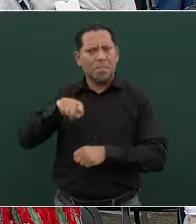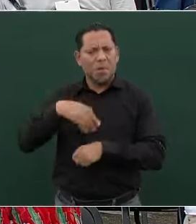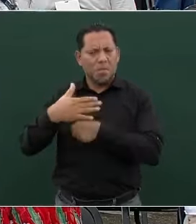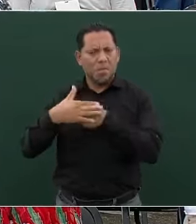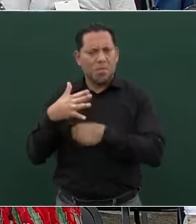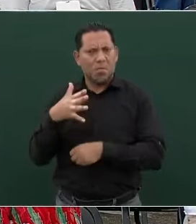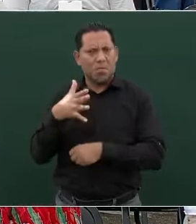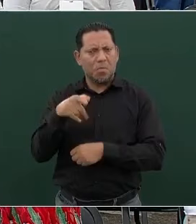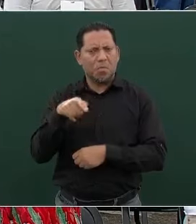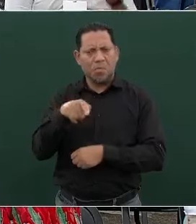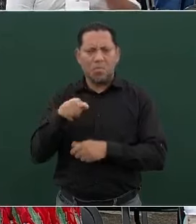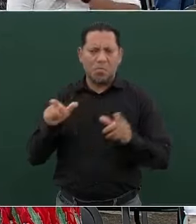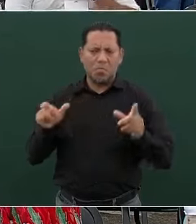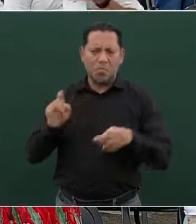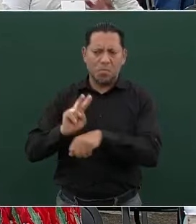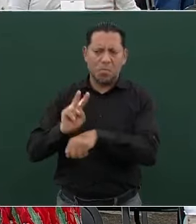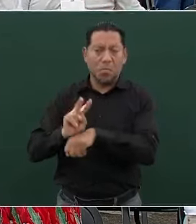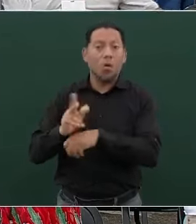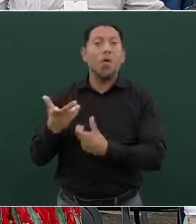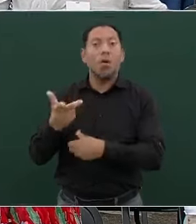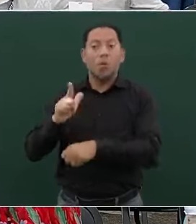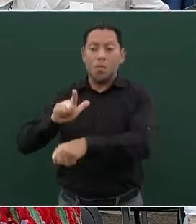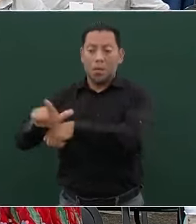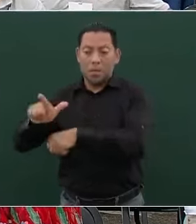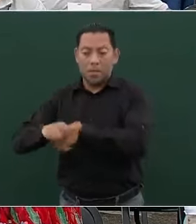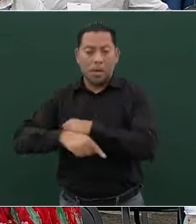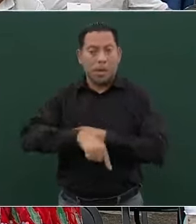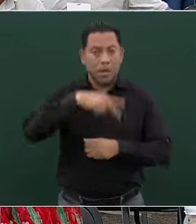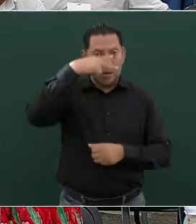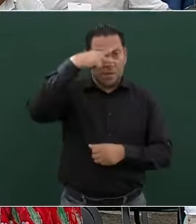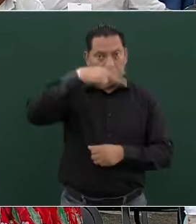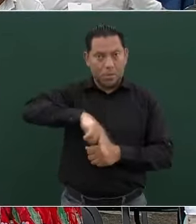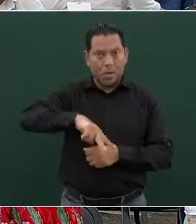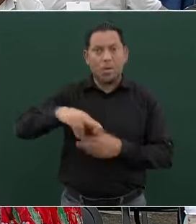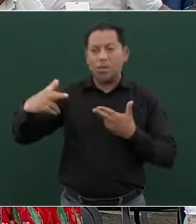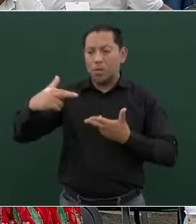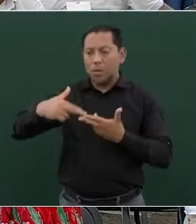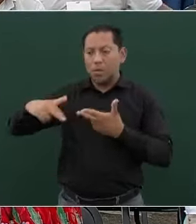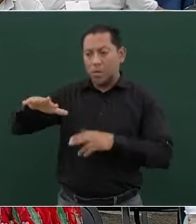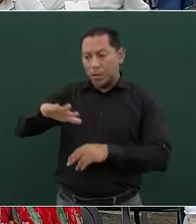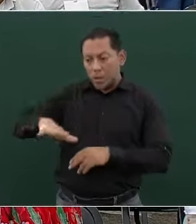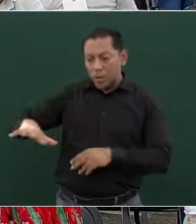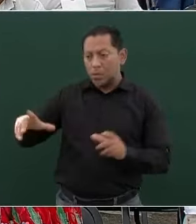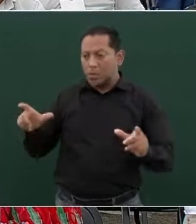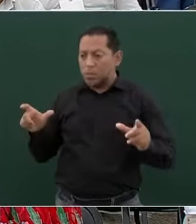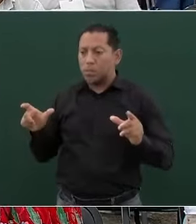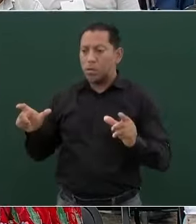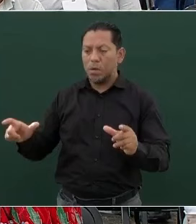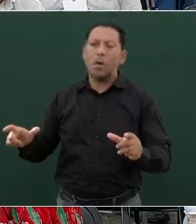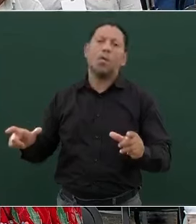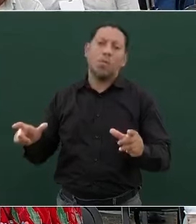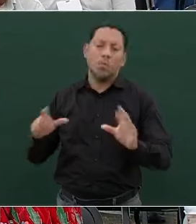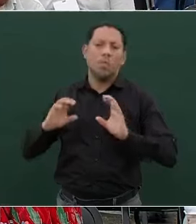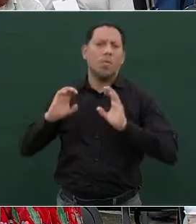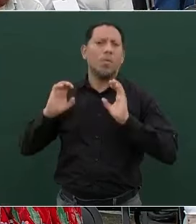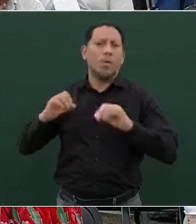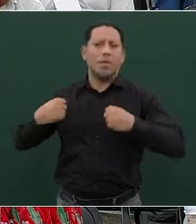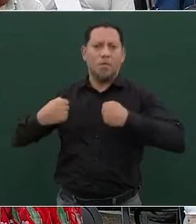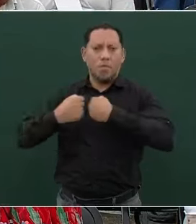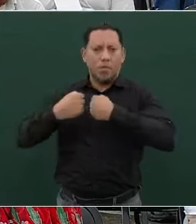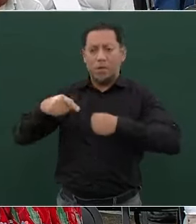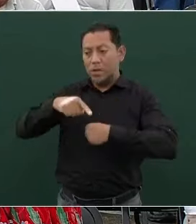seguridad que se ha abordado entre Guatemala y México de manera regional y sobre todo para proteger las fronteras